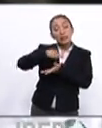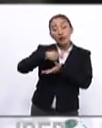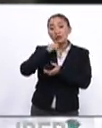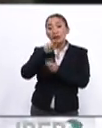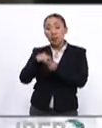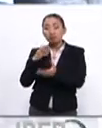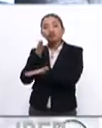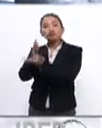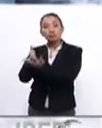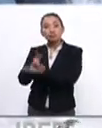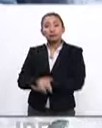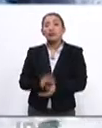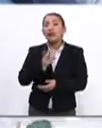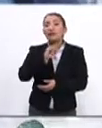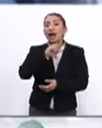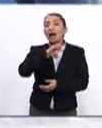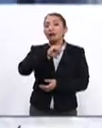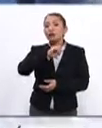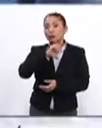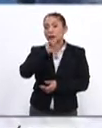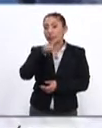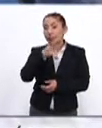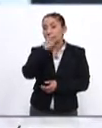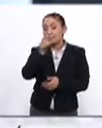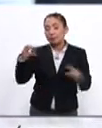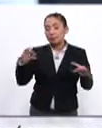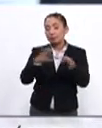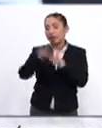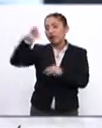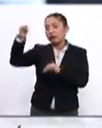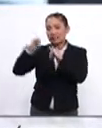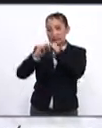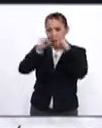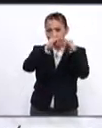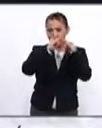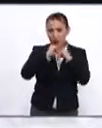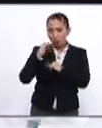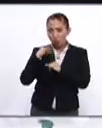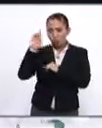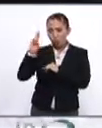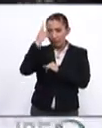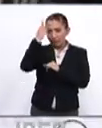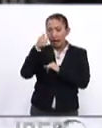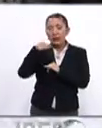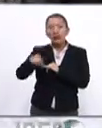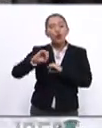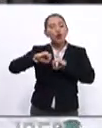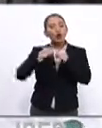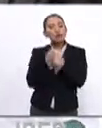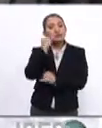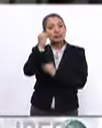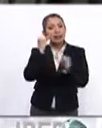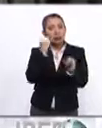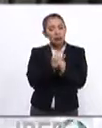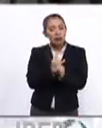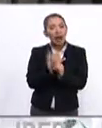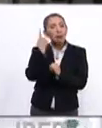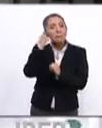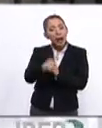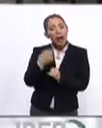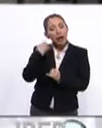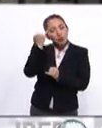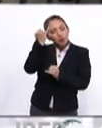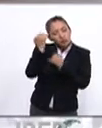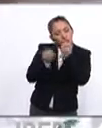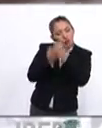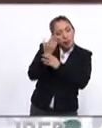en cual también actuamos. Flaxo también ha establecido alianzas con otras instituciones universitarias y organismos internacionales para la